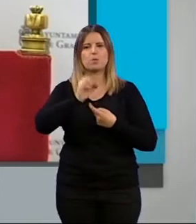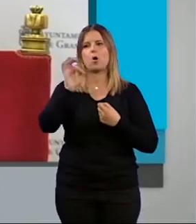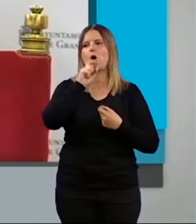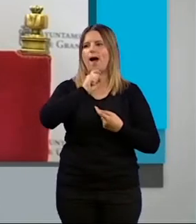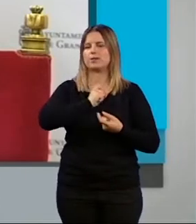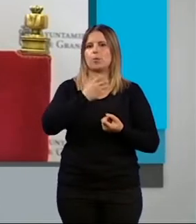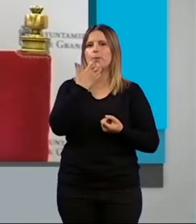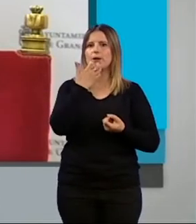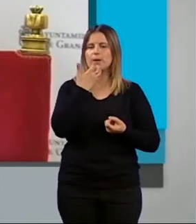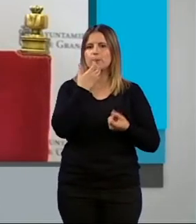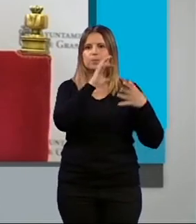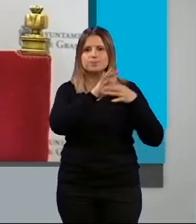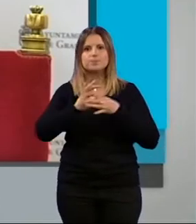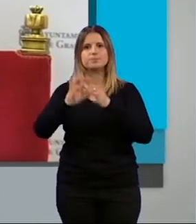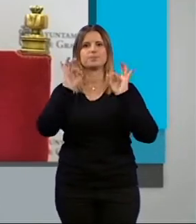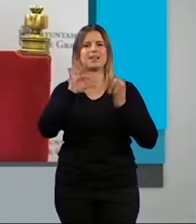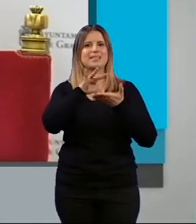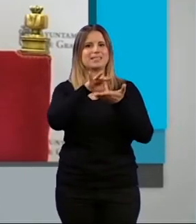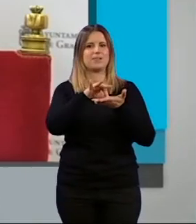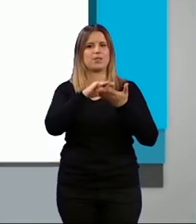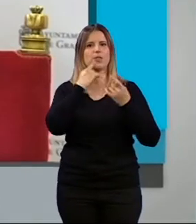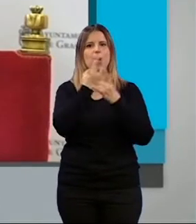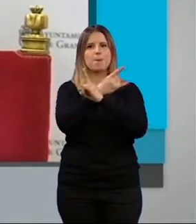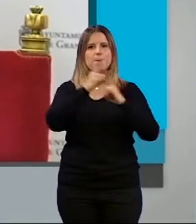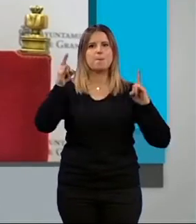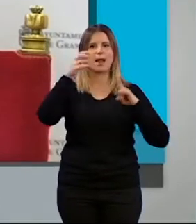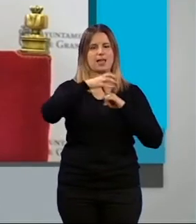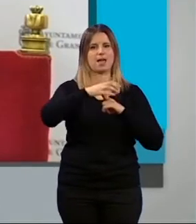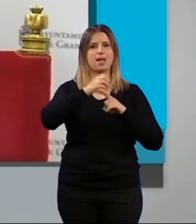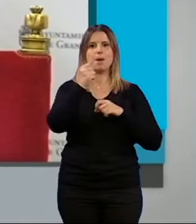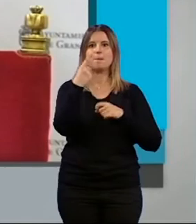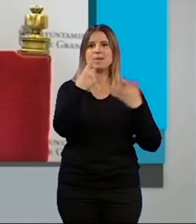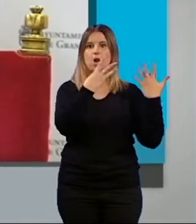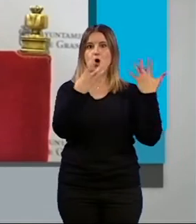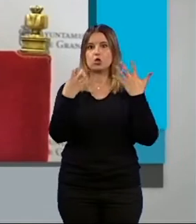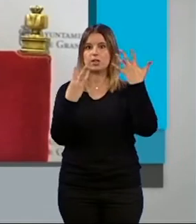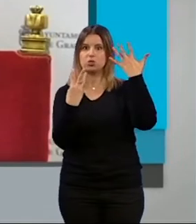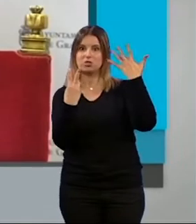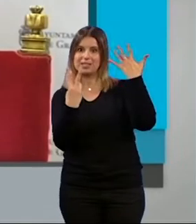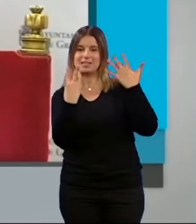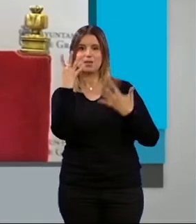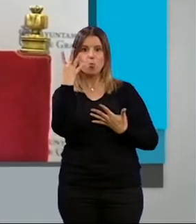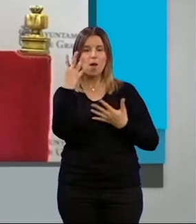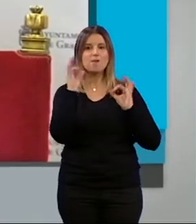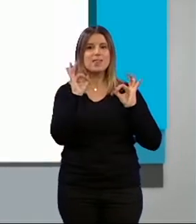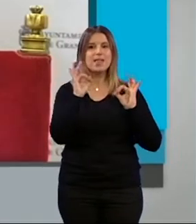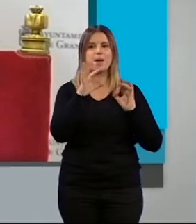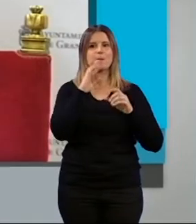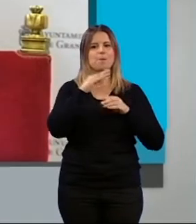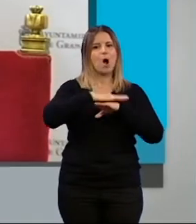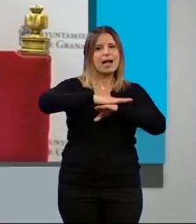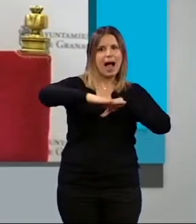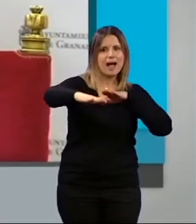Otros avisos están vinculados sobre todo con el servicio de parques y jardines 1879 que hemos recibido de pavimento,